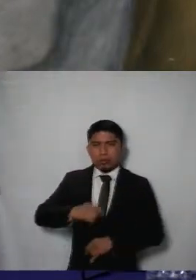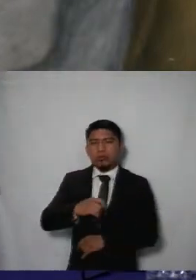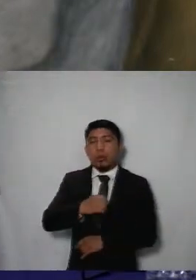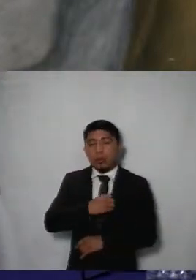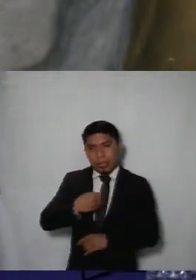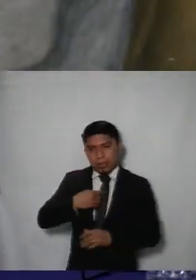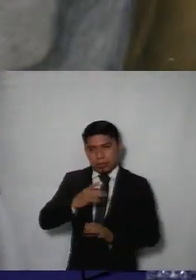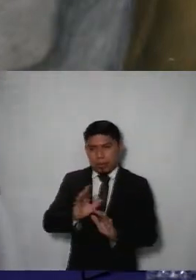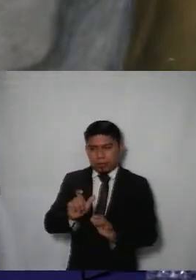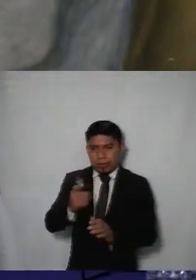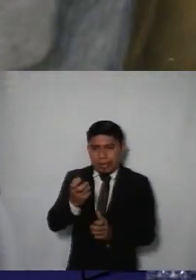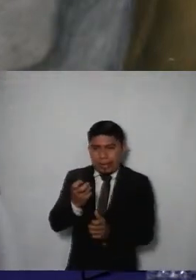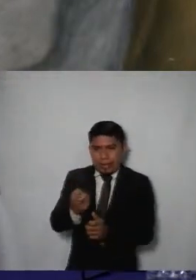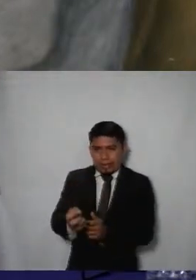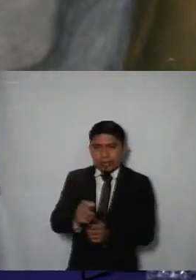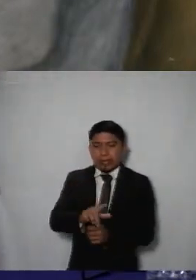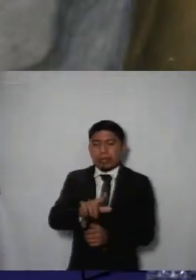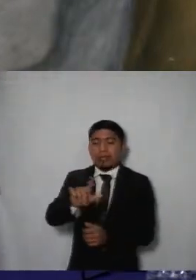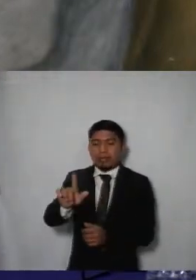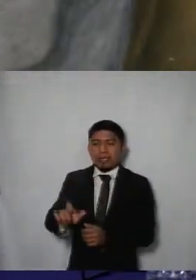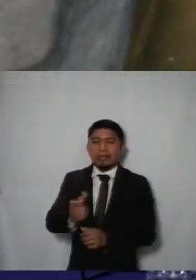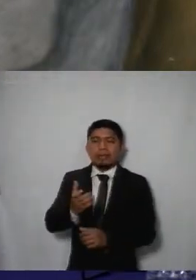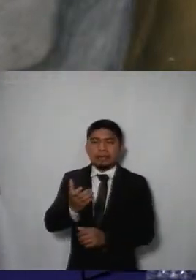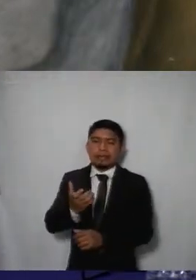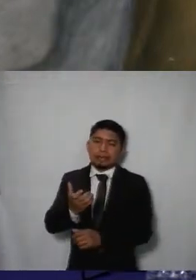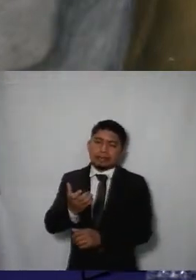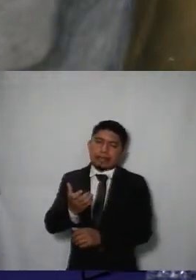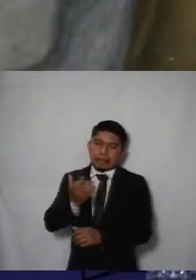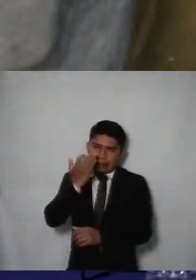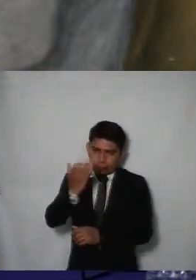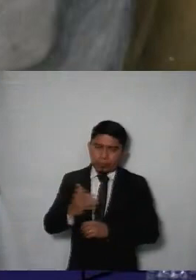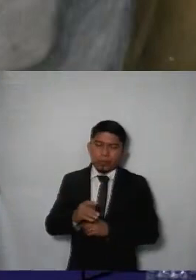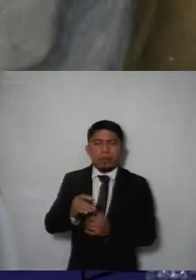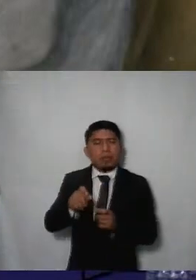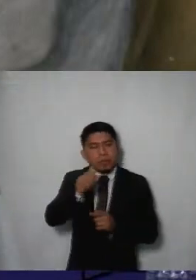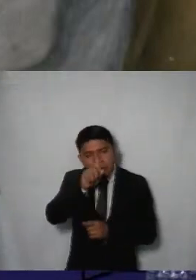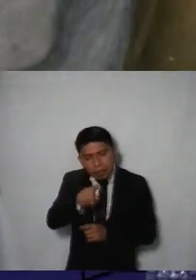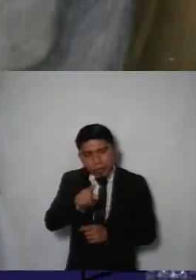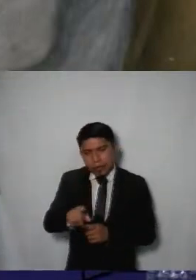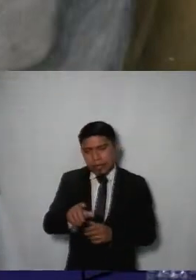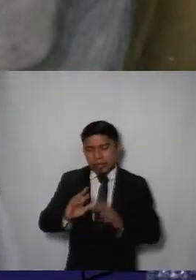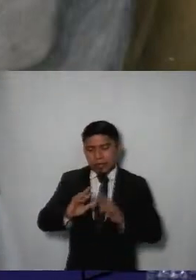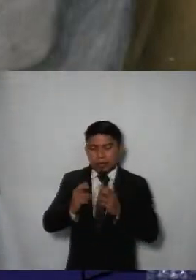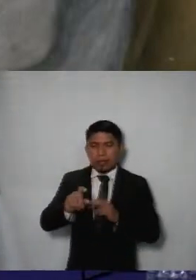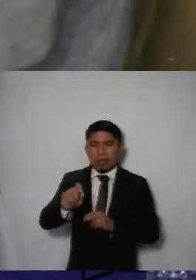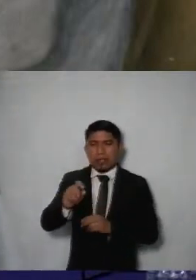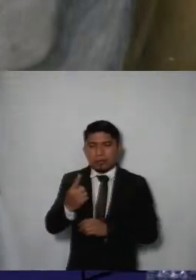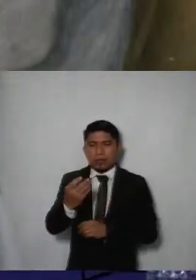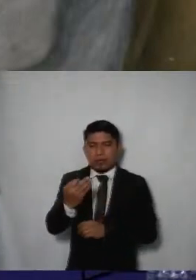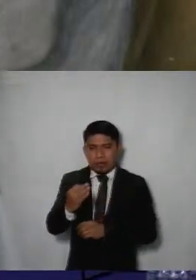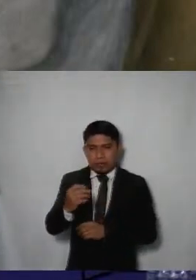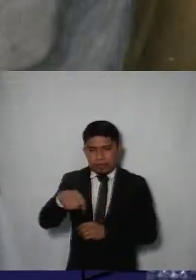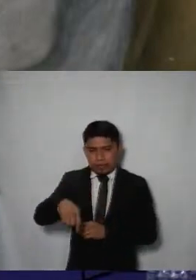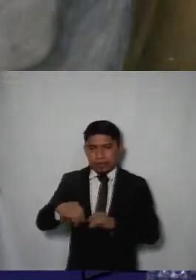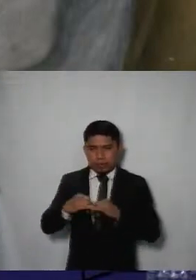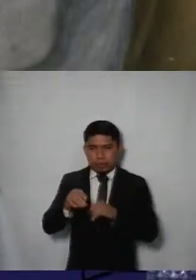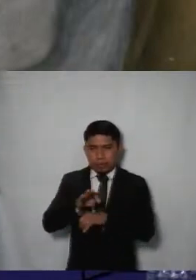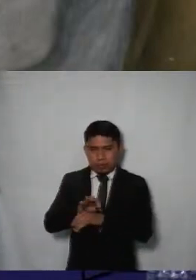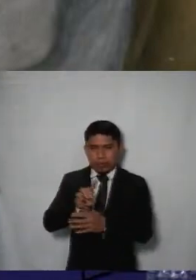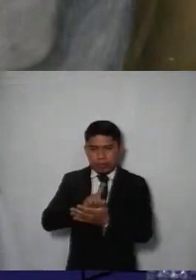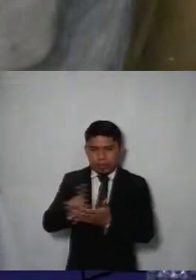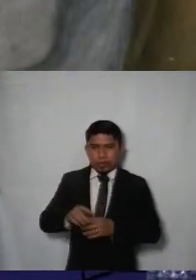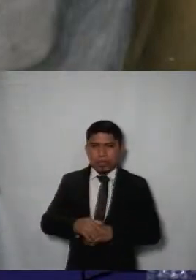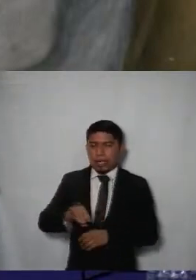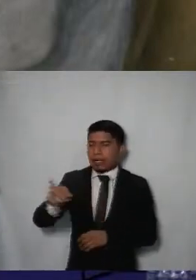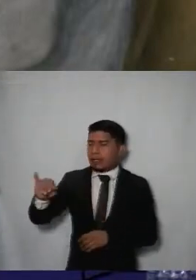aún y cuando ésta haya sido de manera extemporánea e igual manera en la sesión del 21 de febrero de este órgano